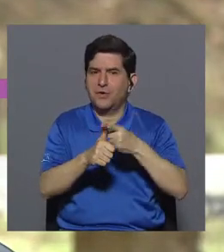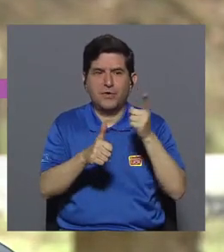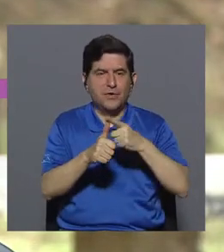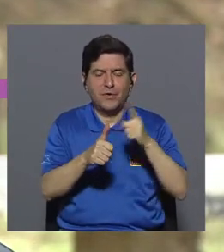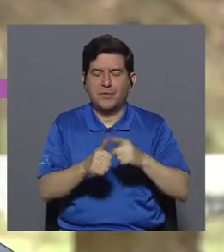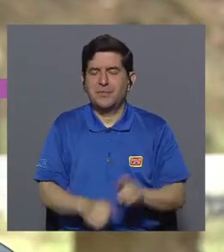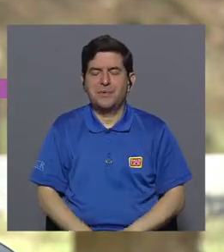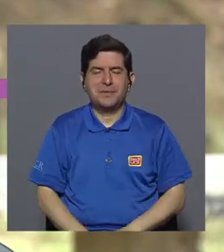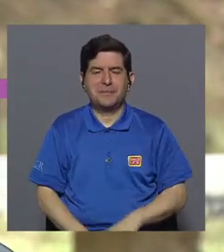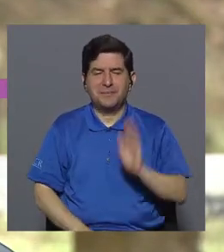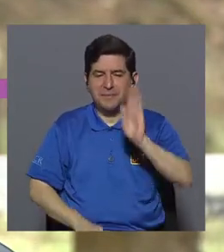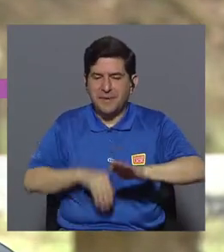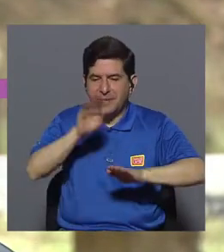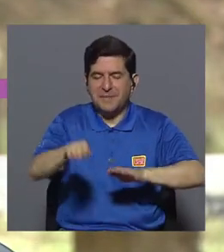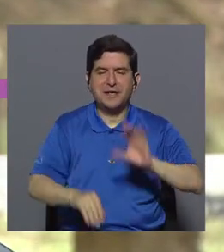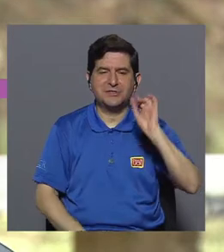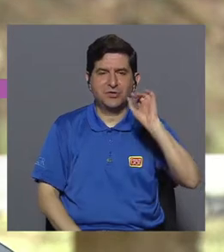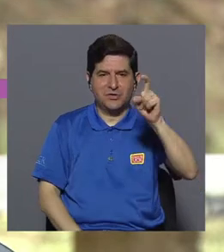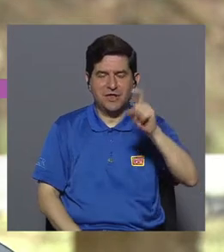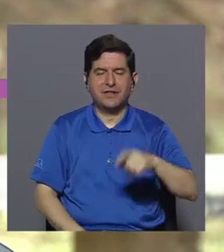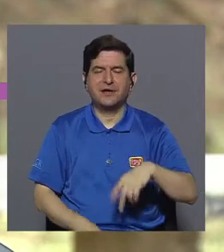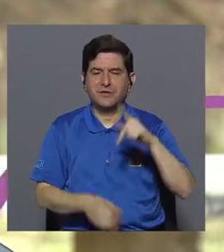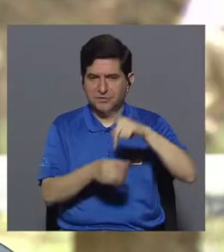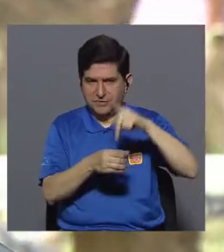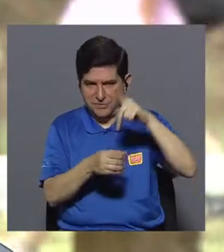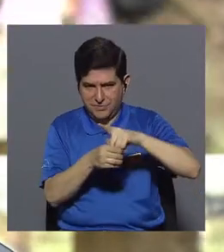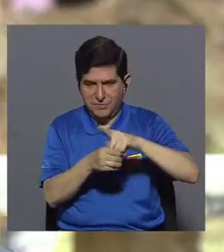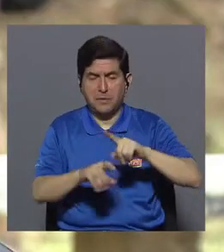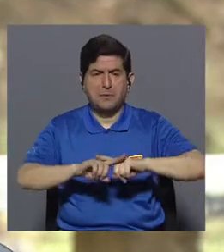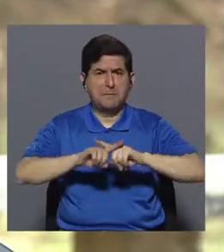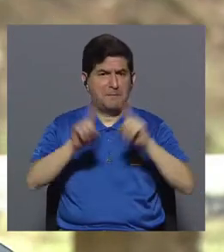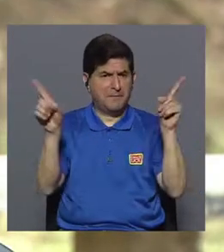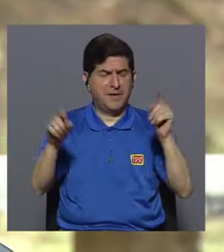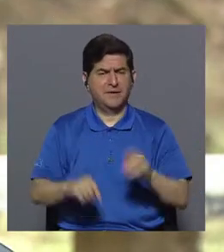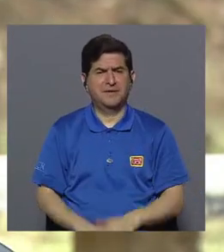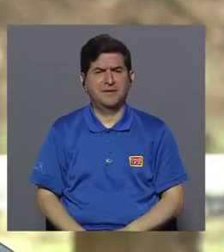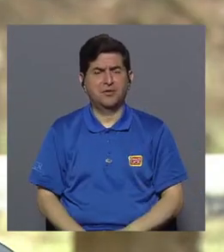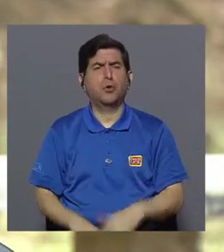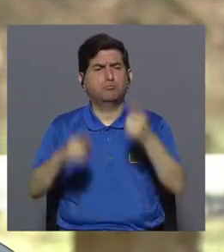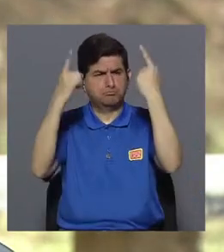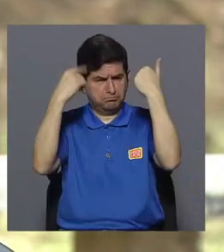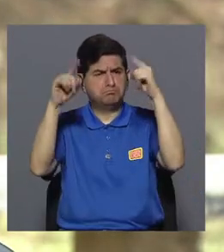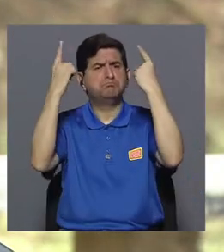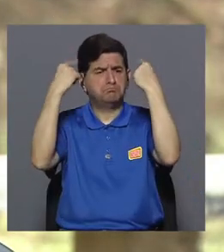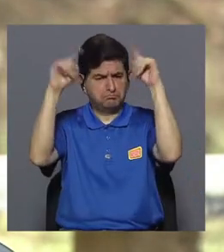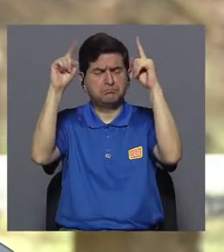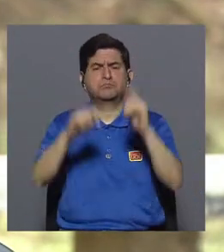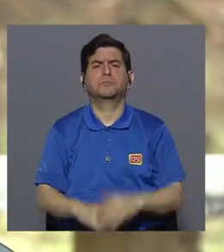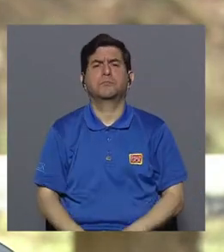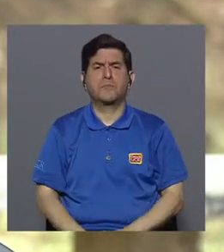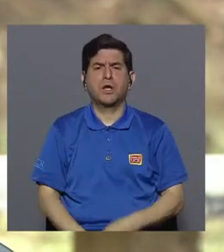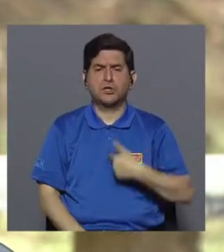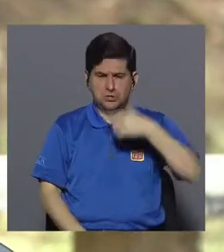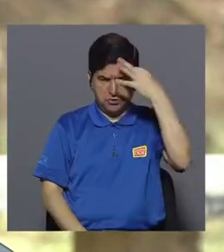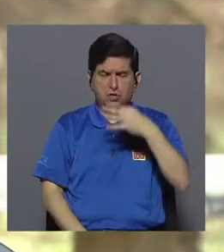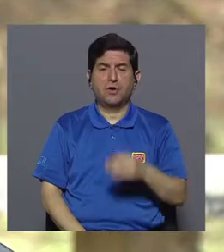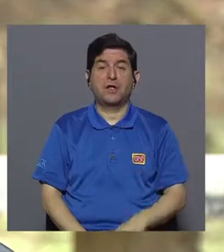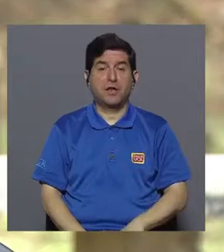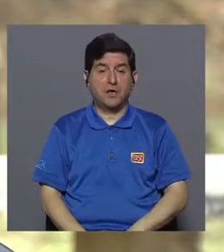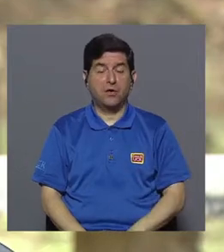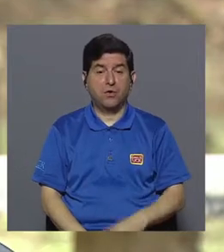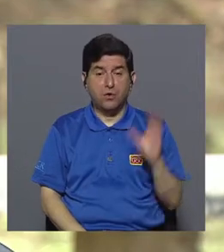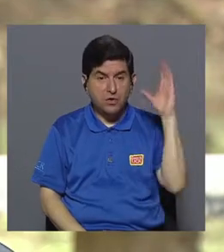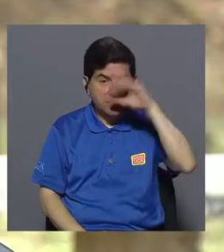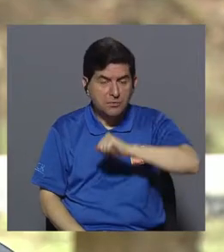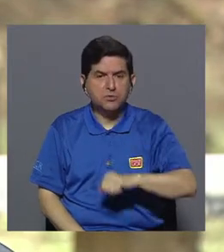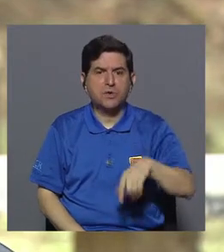primer paso de asistir a la cita diagnóstica propiamente, pero, pero si es más que exitoso, yo digo que cada vez más bien se va viendo